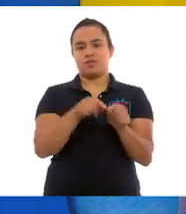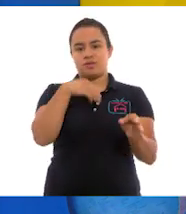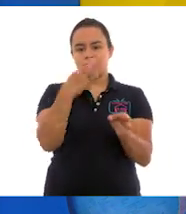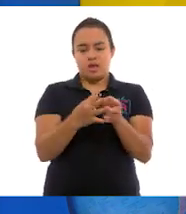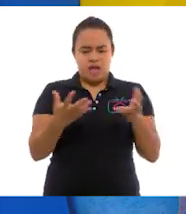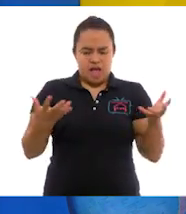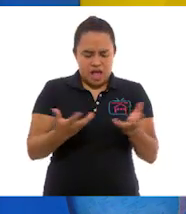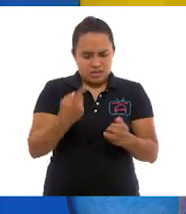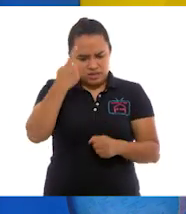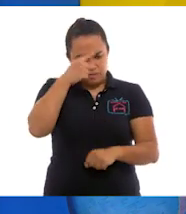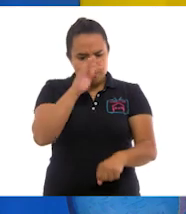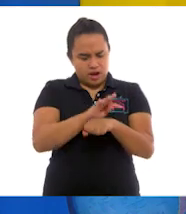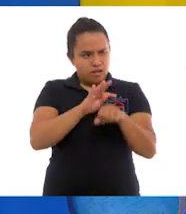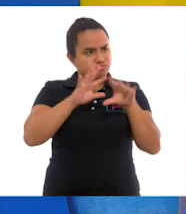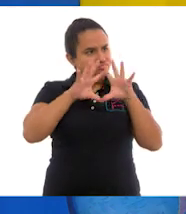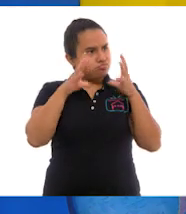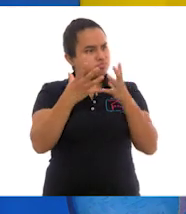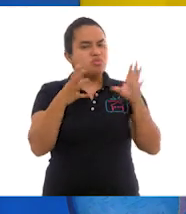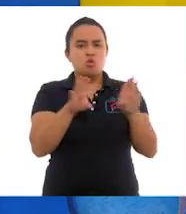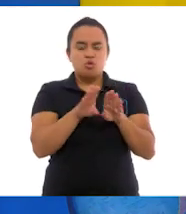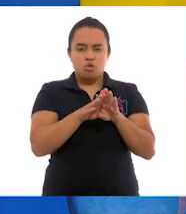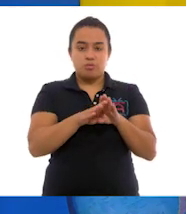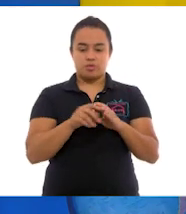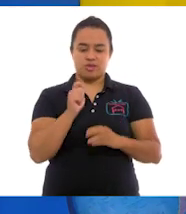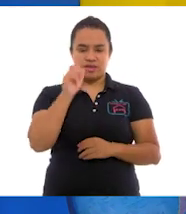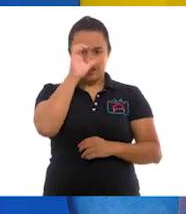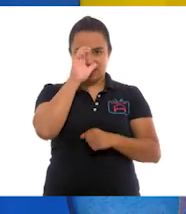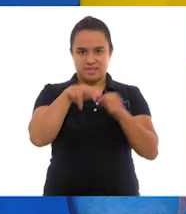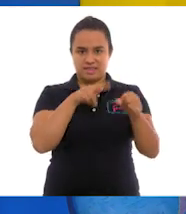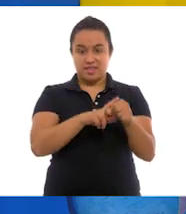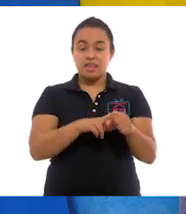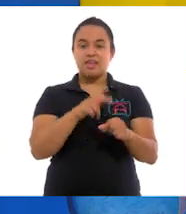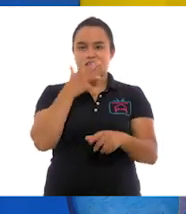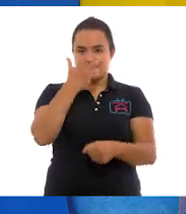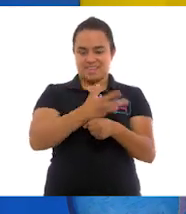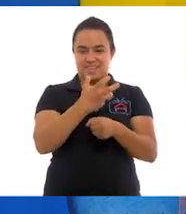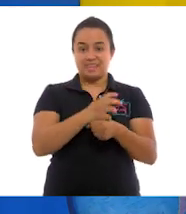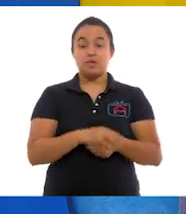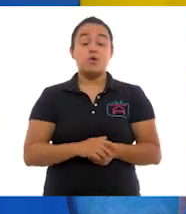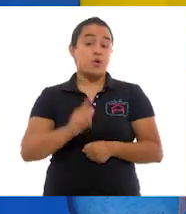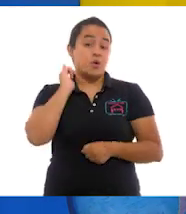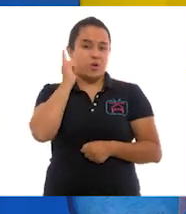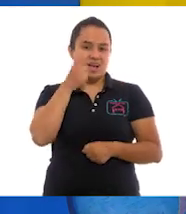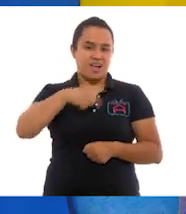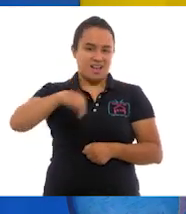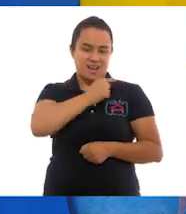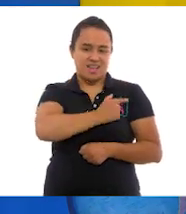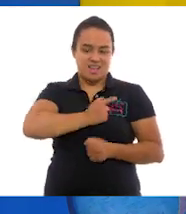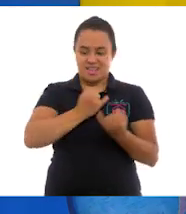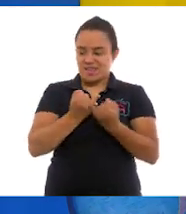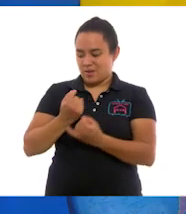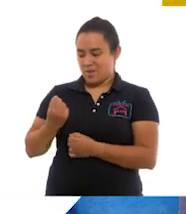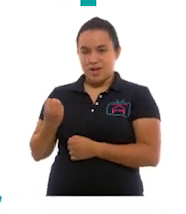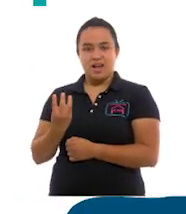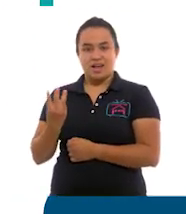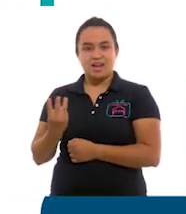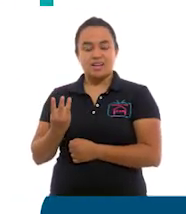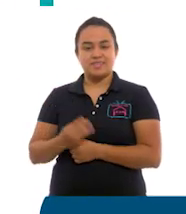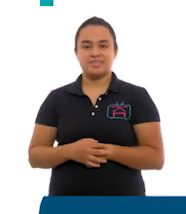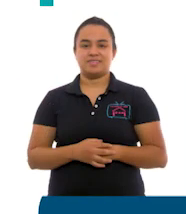Acciones para cuidar el ambiente de Ciencias Naturales de quinto grado. Espero que lo hayan disfrutado tanto como nosotros.